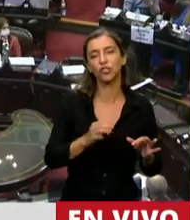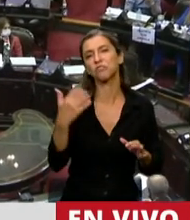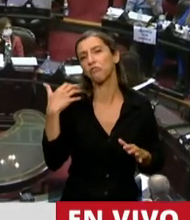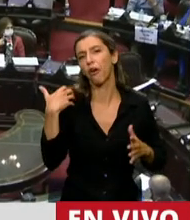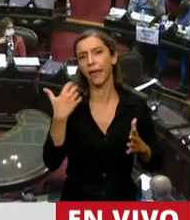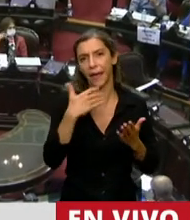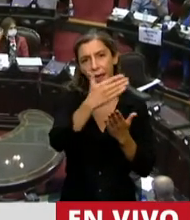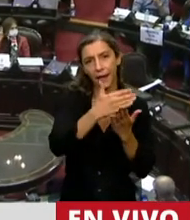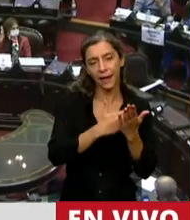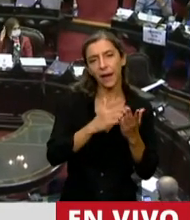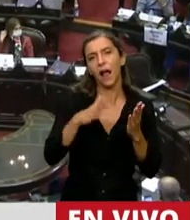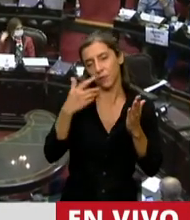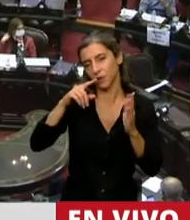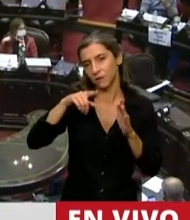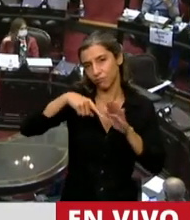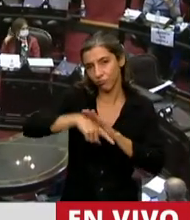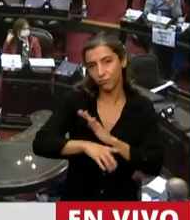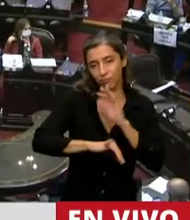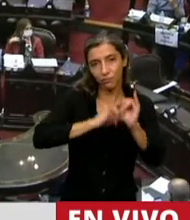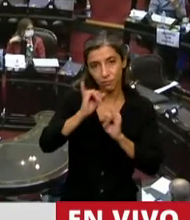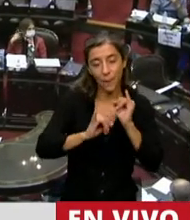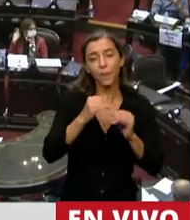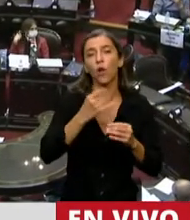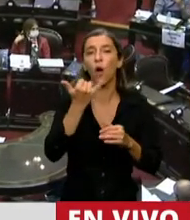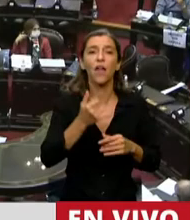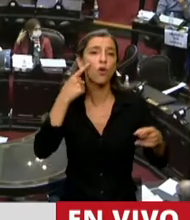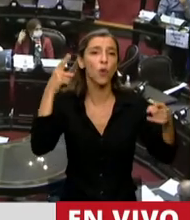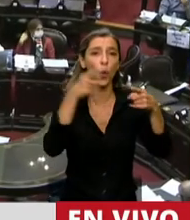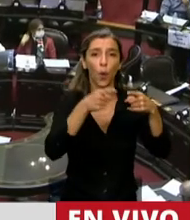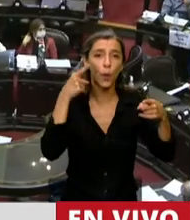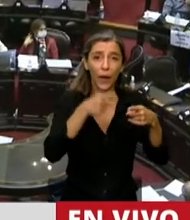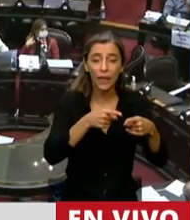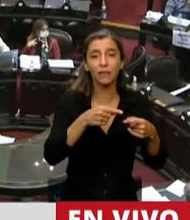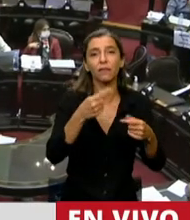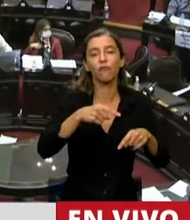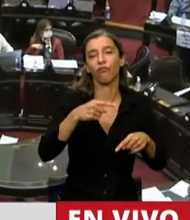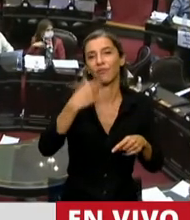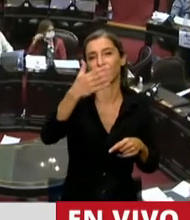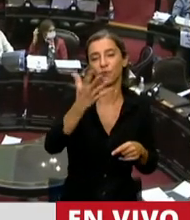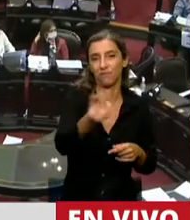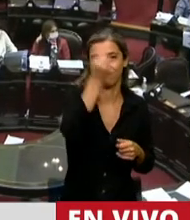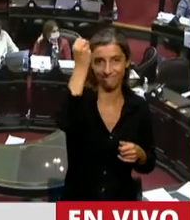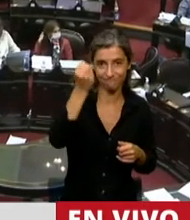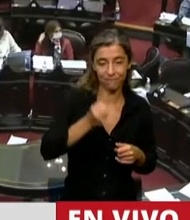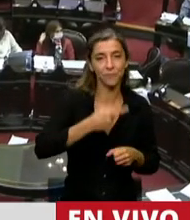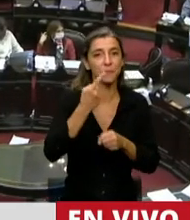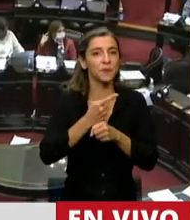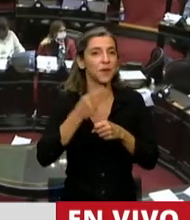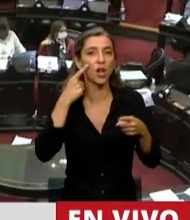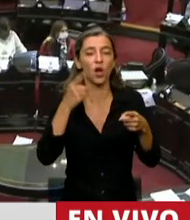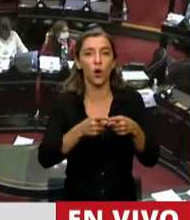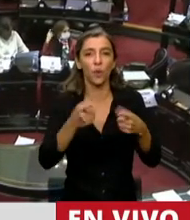generales y luego en algunas particulares, tipula una serie de metas y objetivos. Básicamente, el primer objetivo